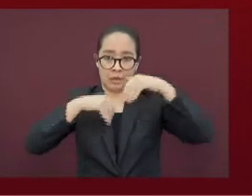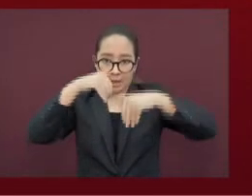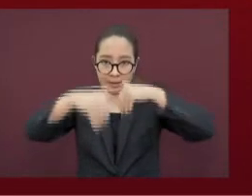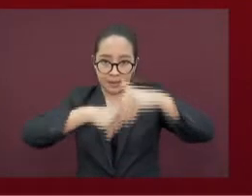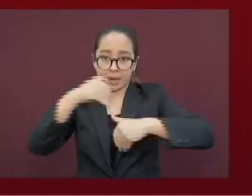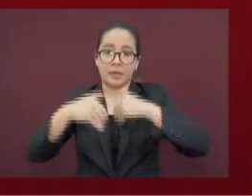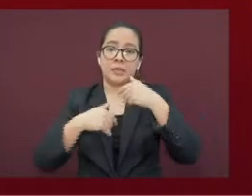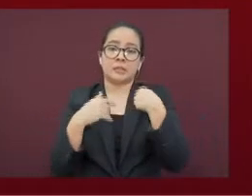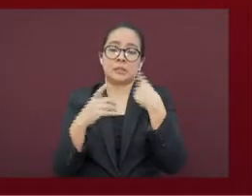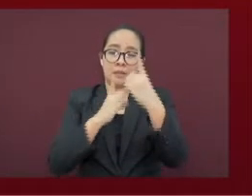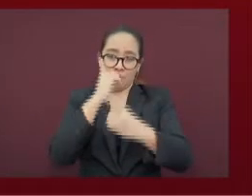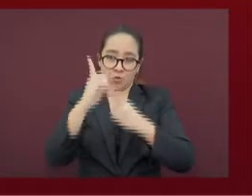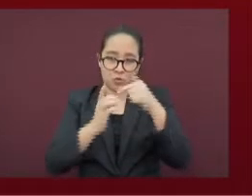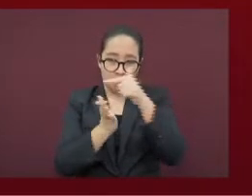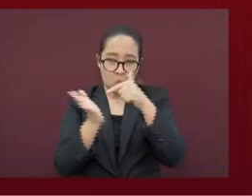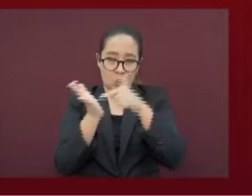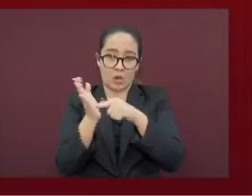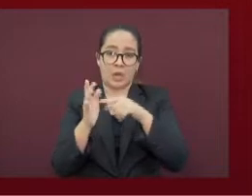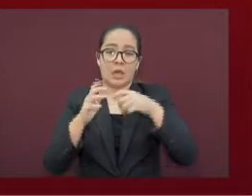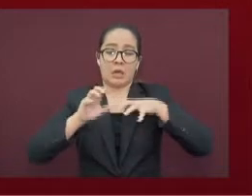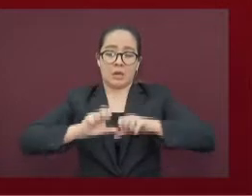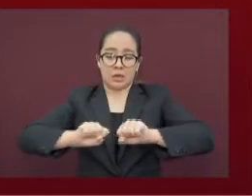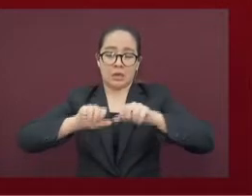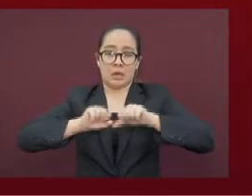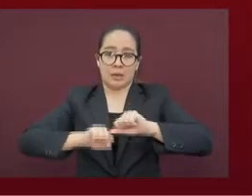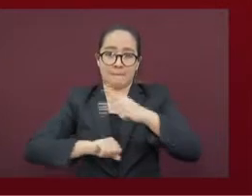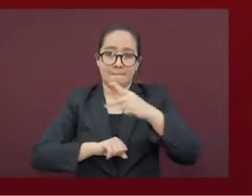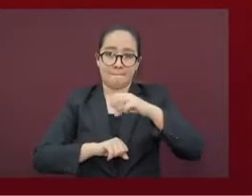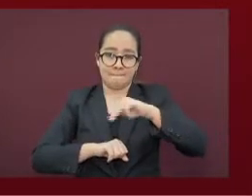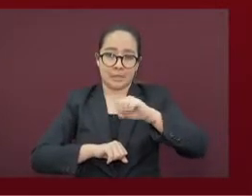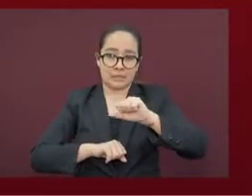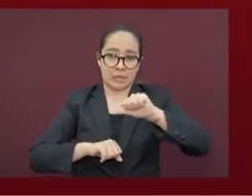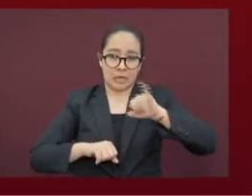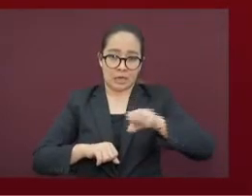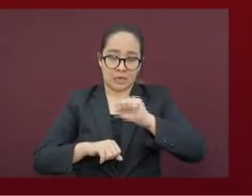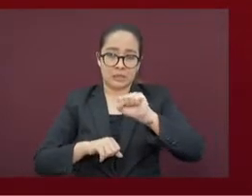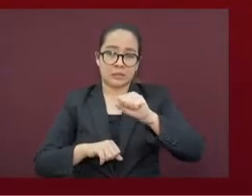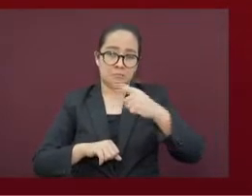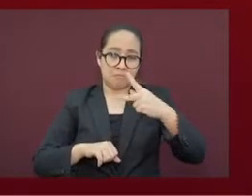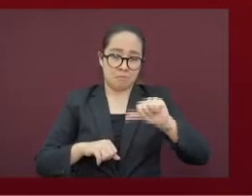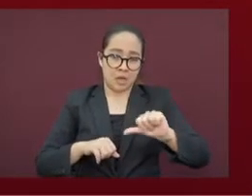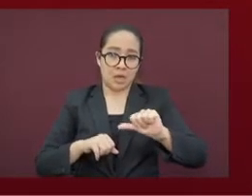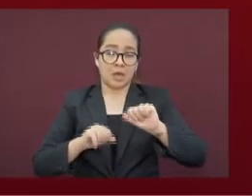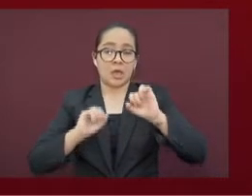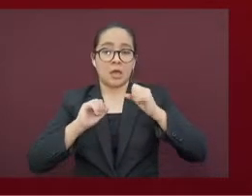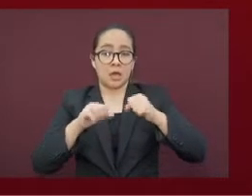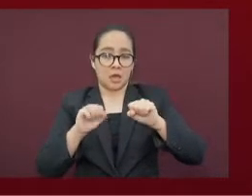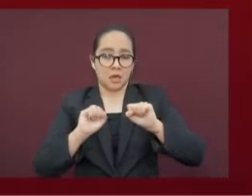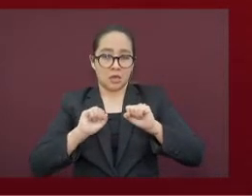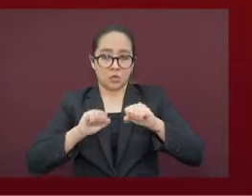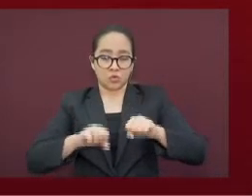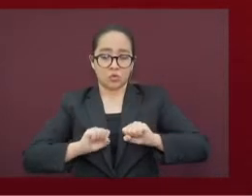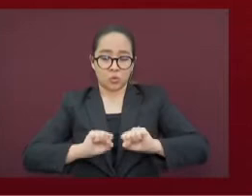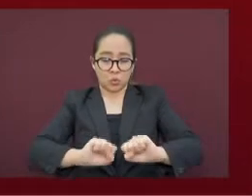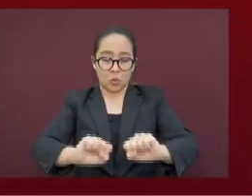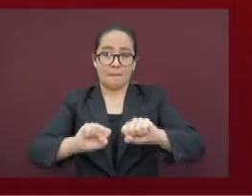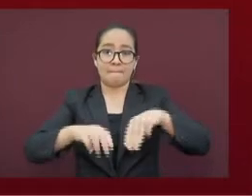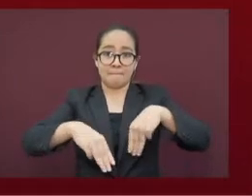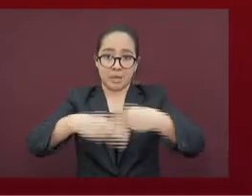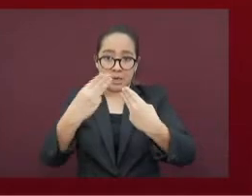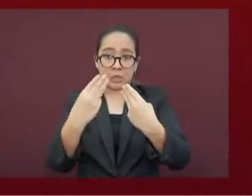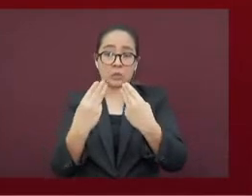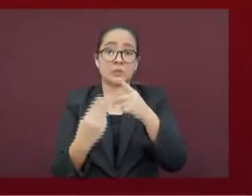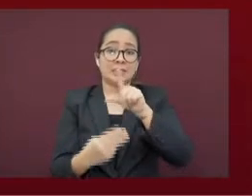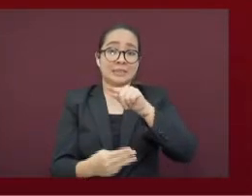deportivos, centros de masaje y los mercados y supermercados al 75%. Pero siempre